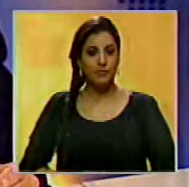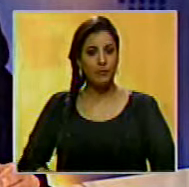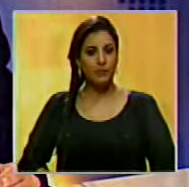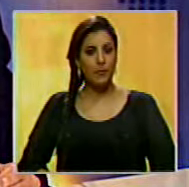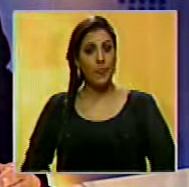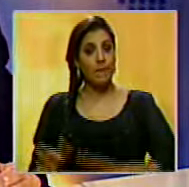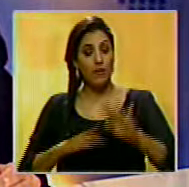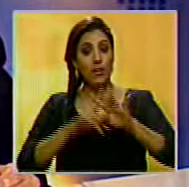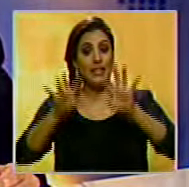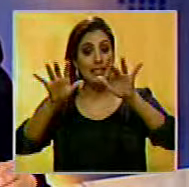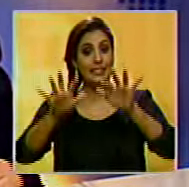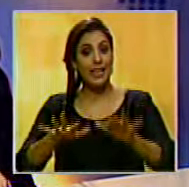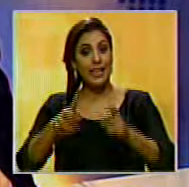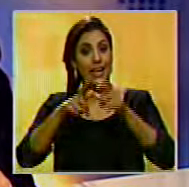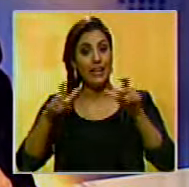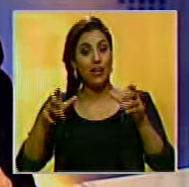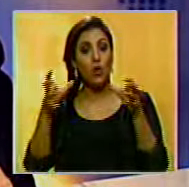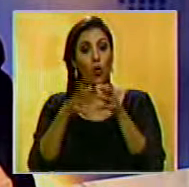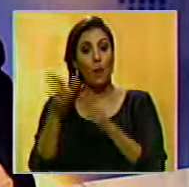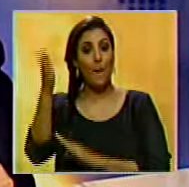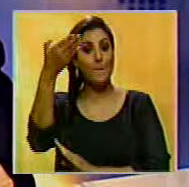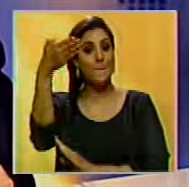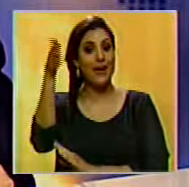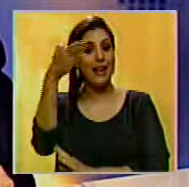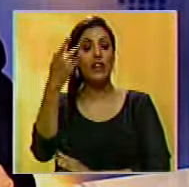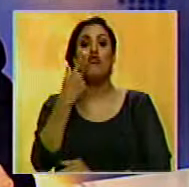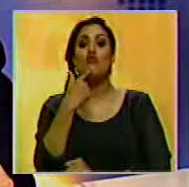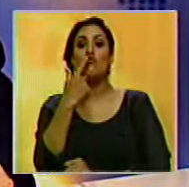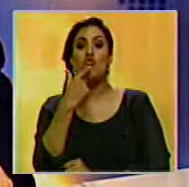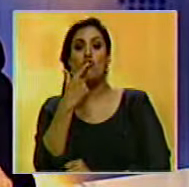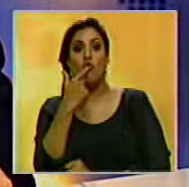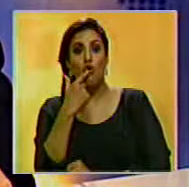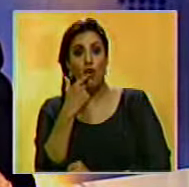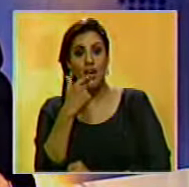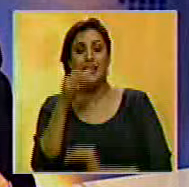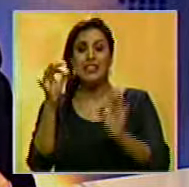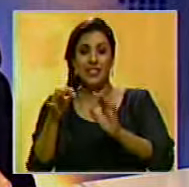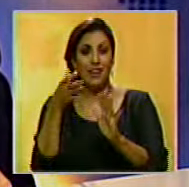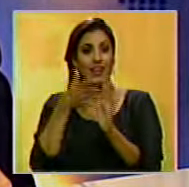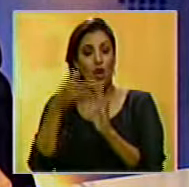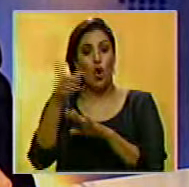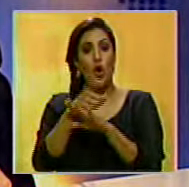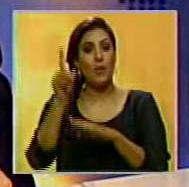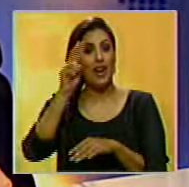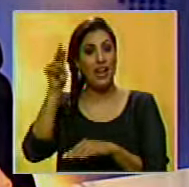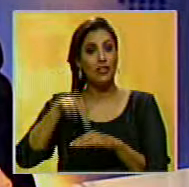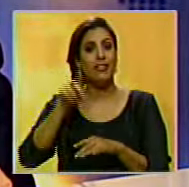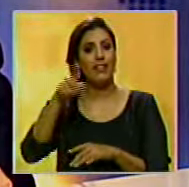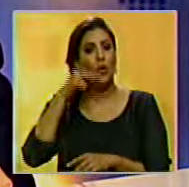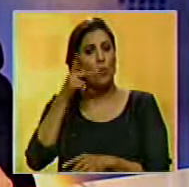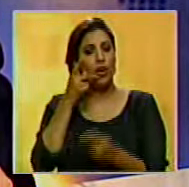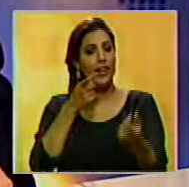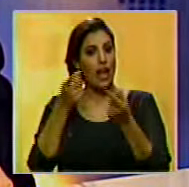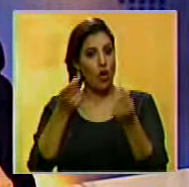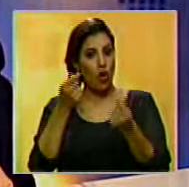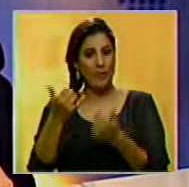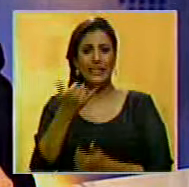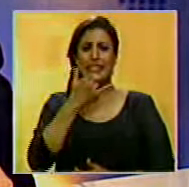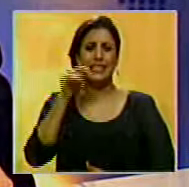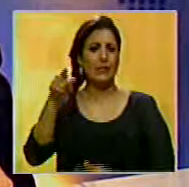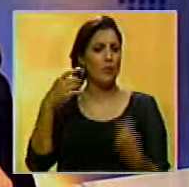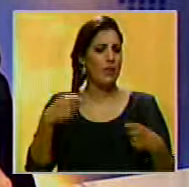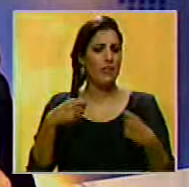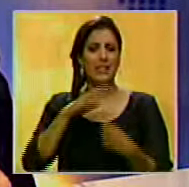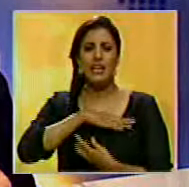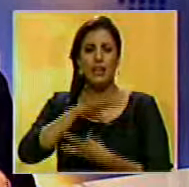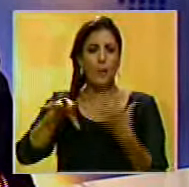El secretario general del partido Bandera Roja, Eder Puerta Ponte, asegura que el gobierno nacional tiene una política económica equivocada, lo